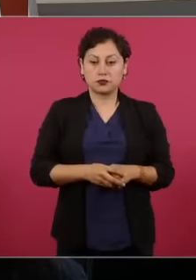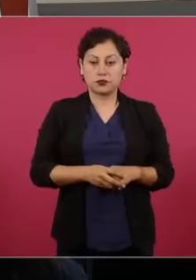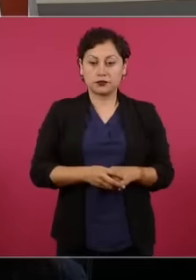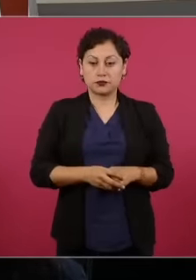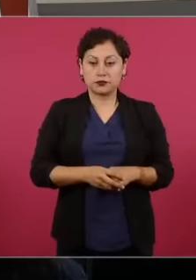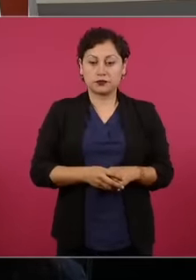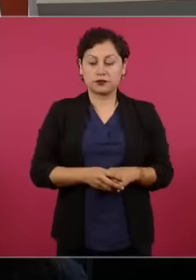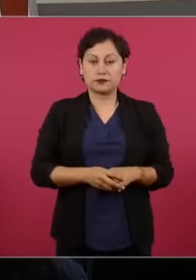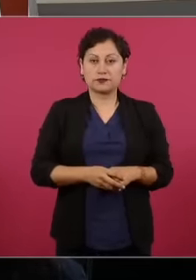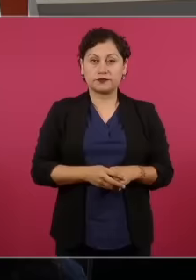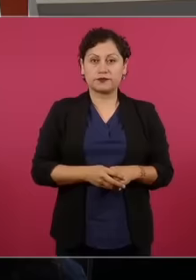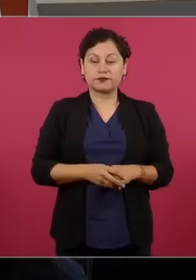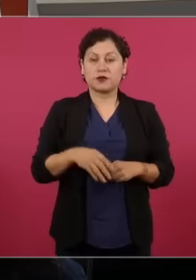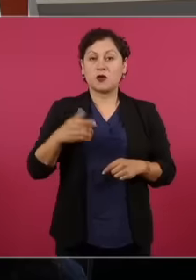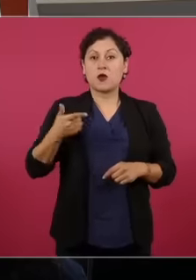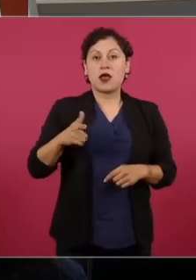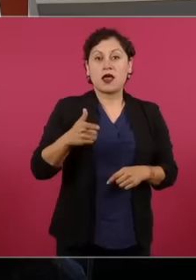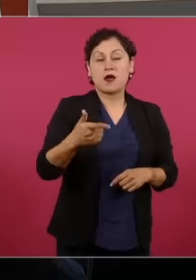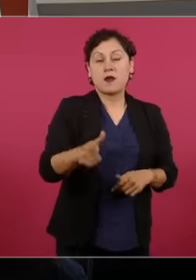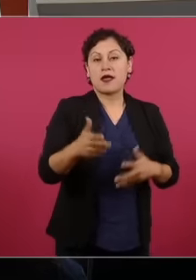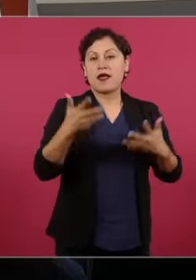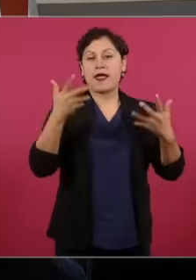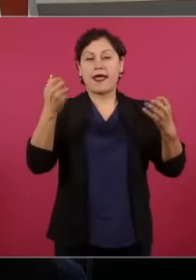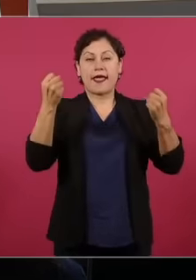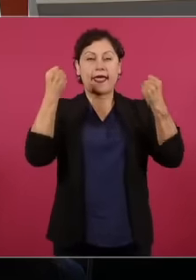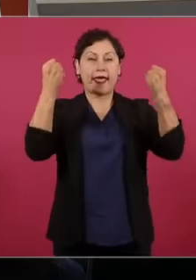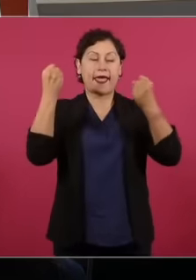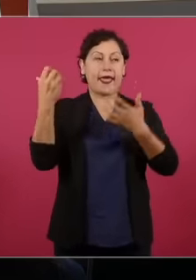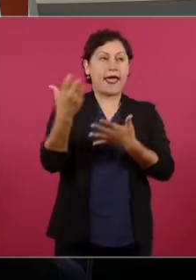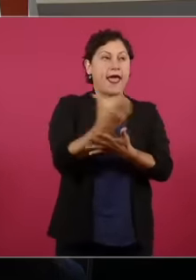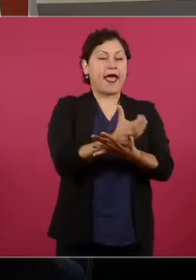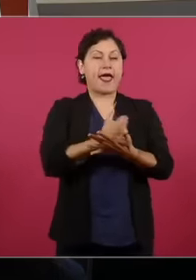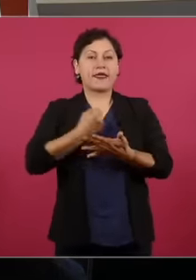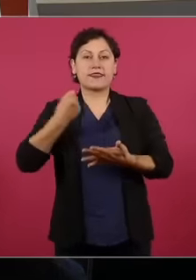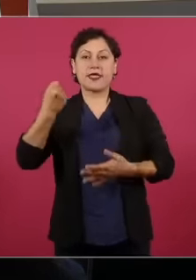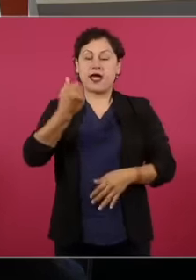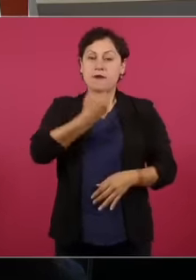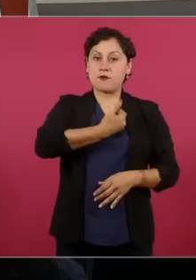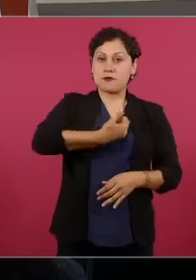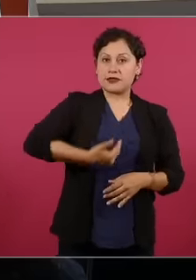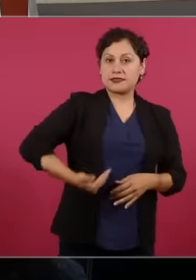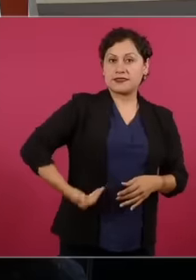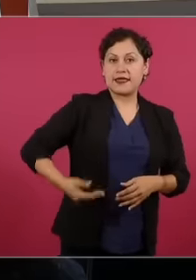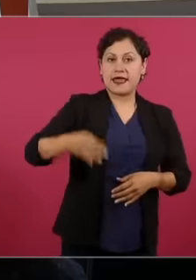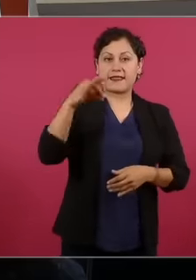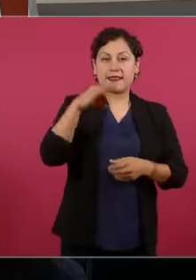Guanajuato ganamos en la presidencia ganamos en la presidencia